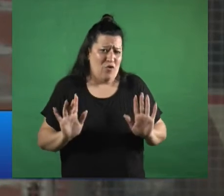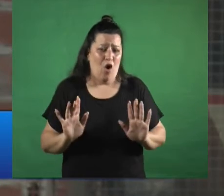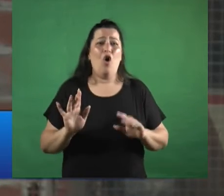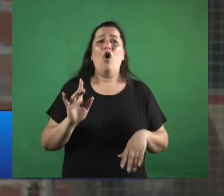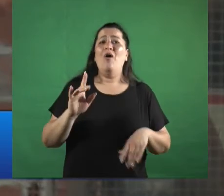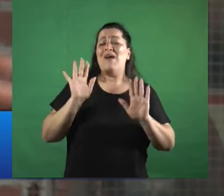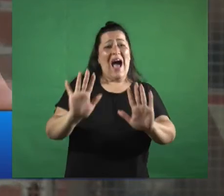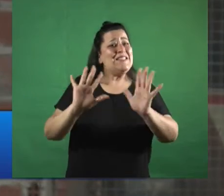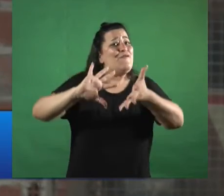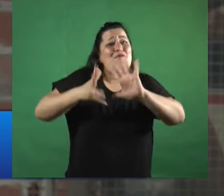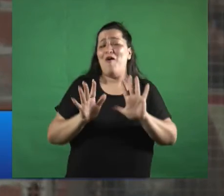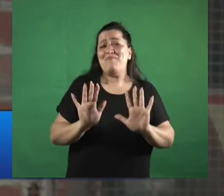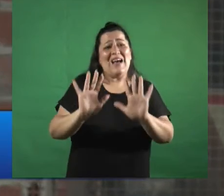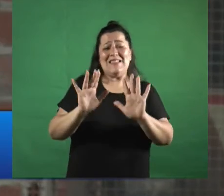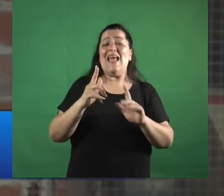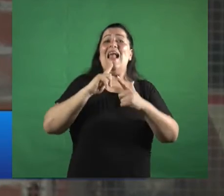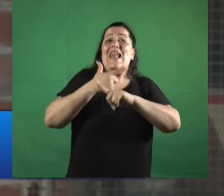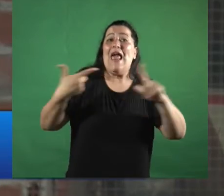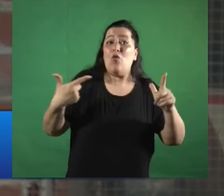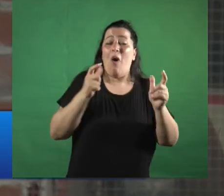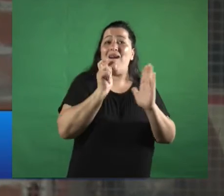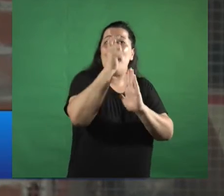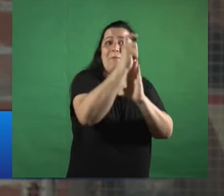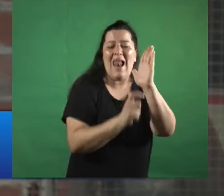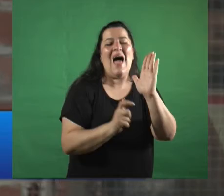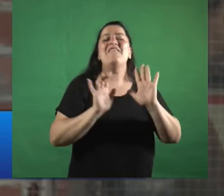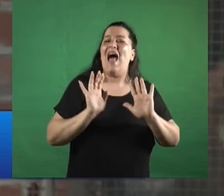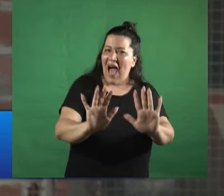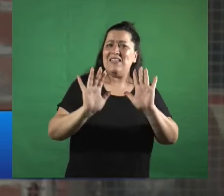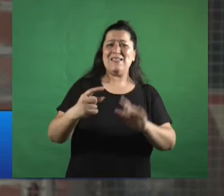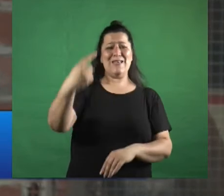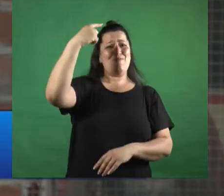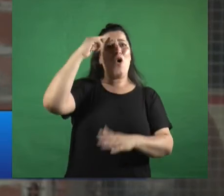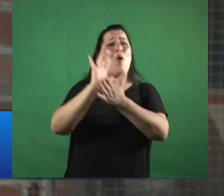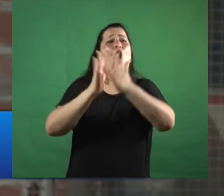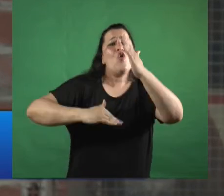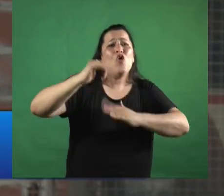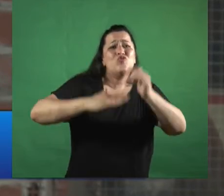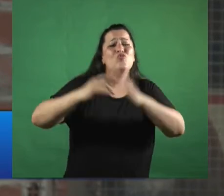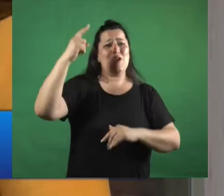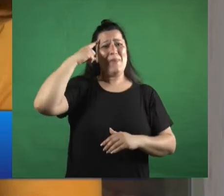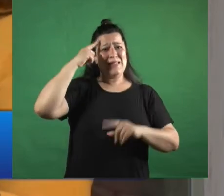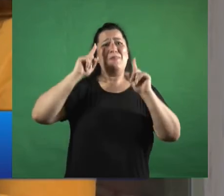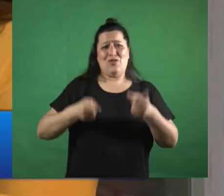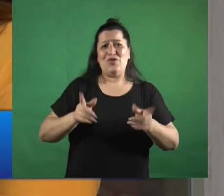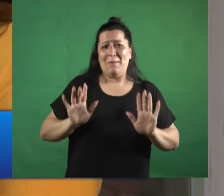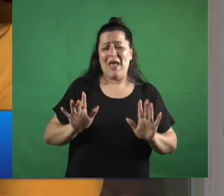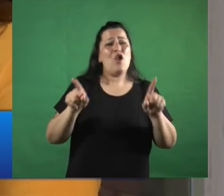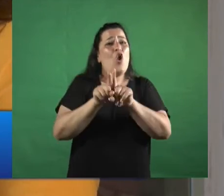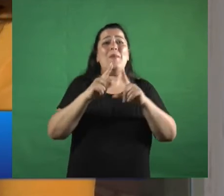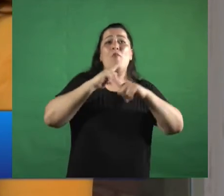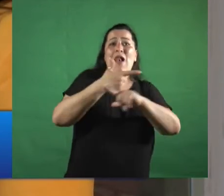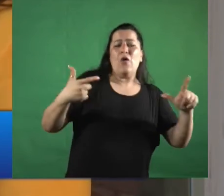instituciones y el lenguaje es una que configura esa forma en la que nosotros leemos la realidad no indudablemente claro que sí bueno como el lenguaje